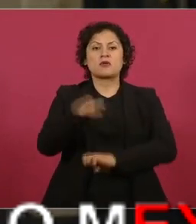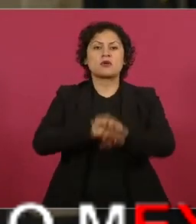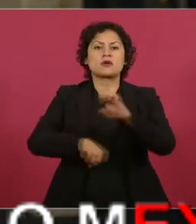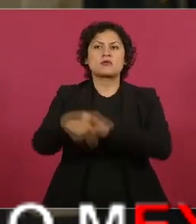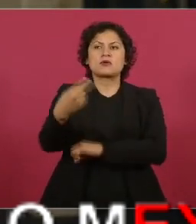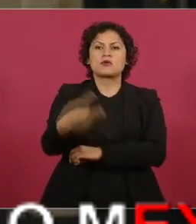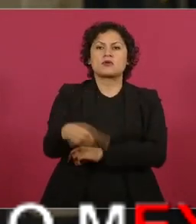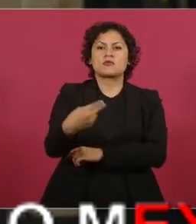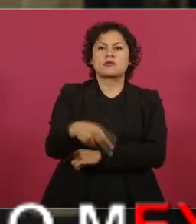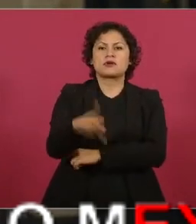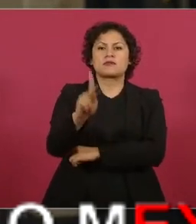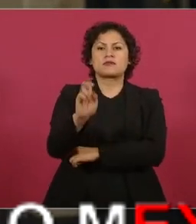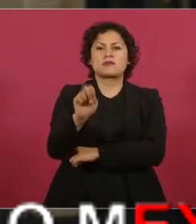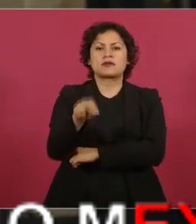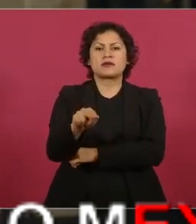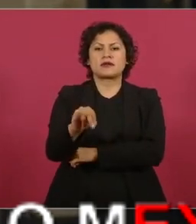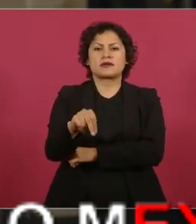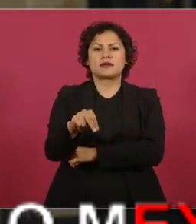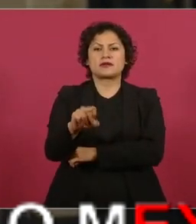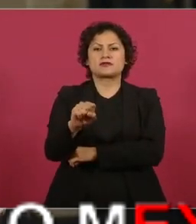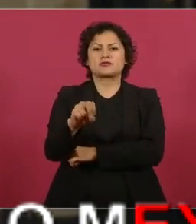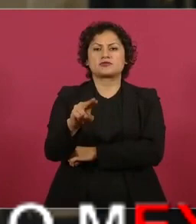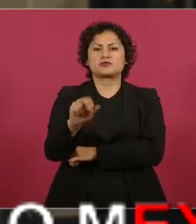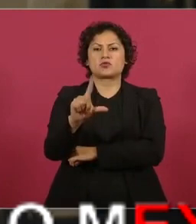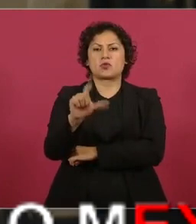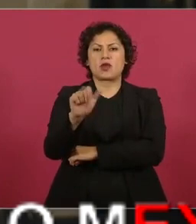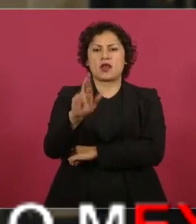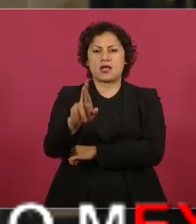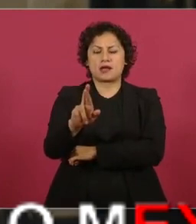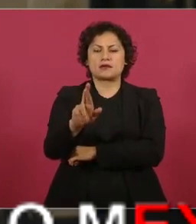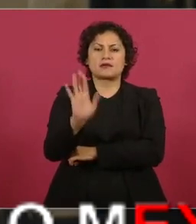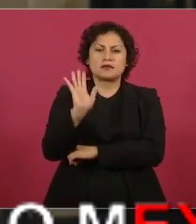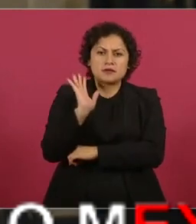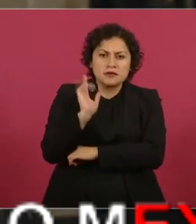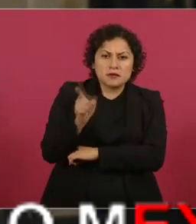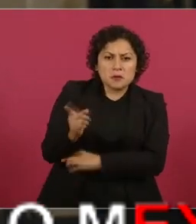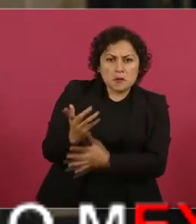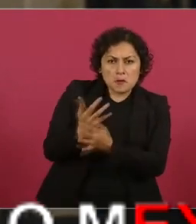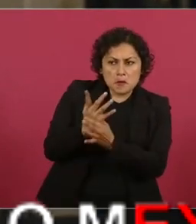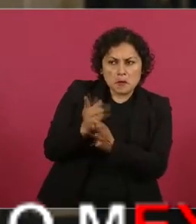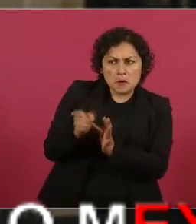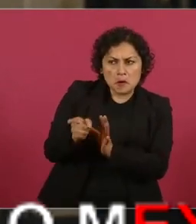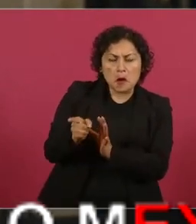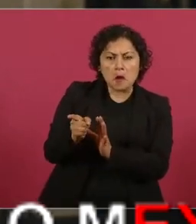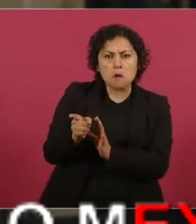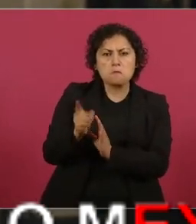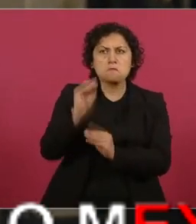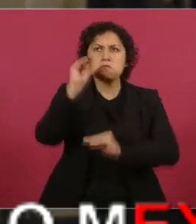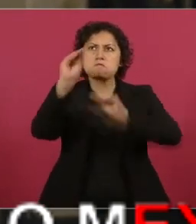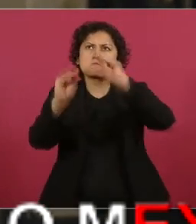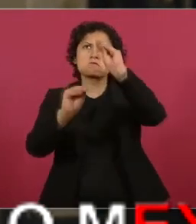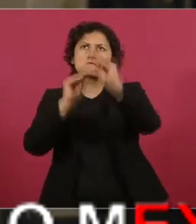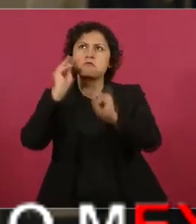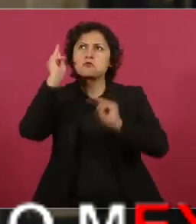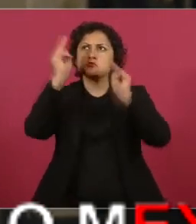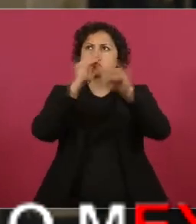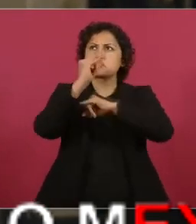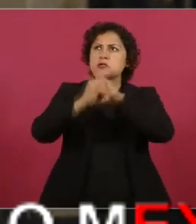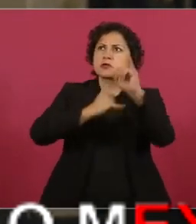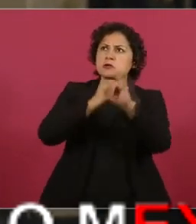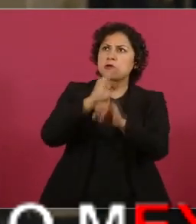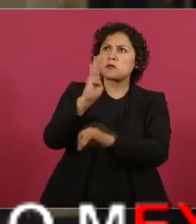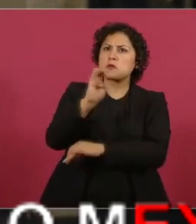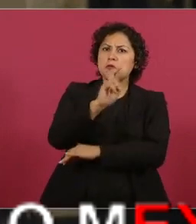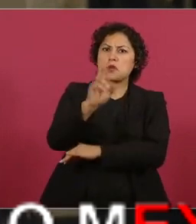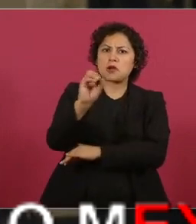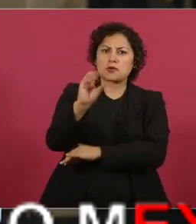ellos hicieron este, es bonito el Museo Internacional Barroco tiene